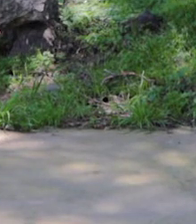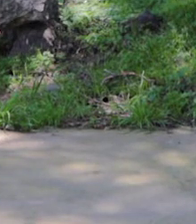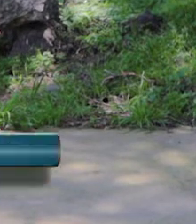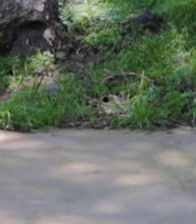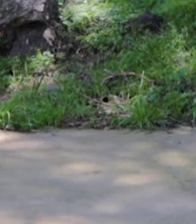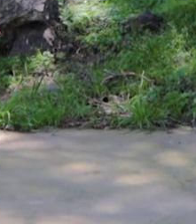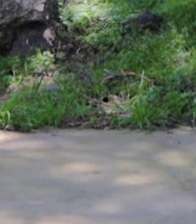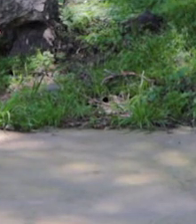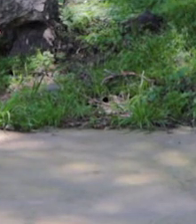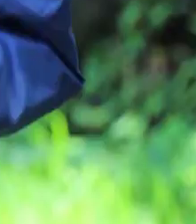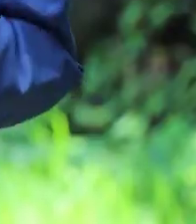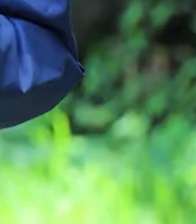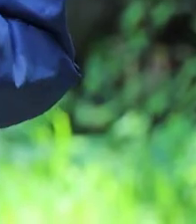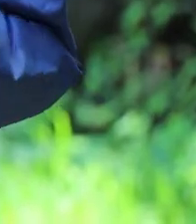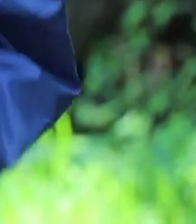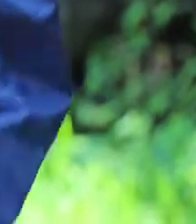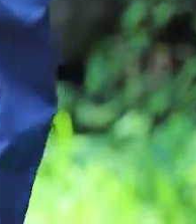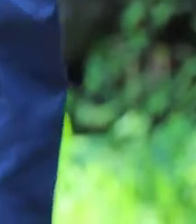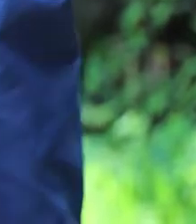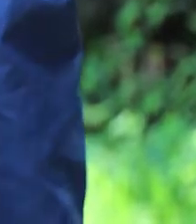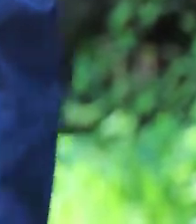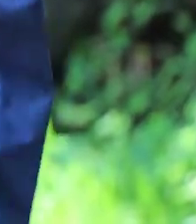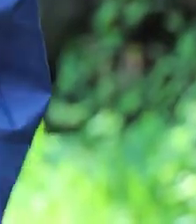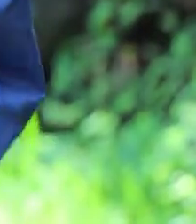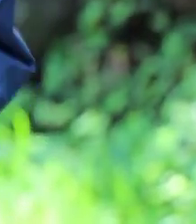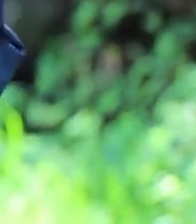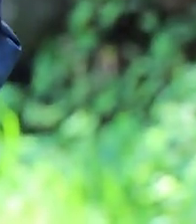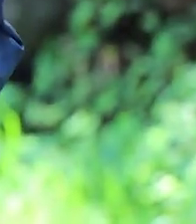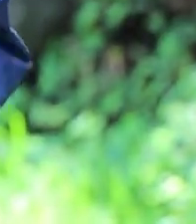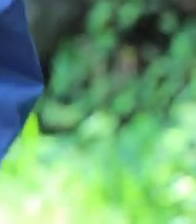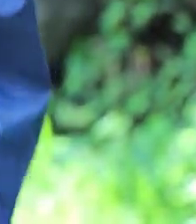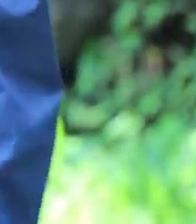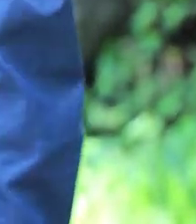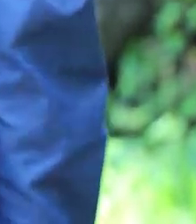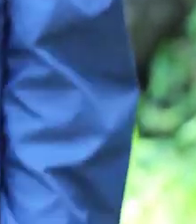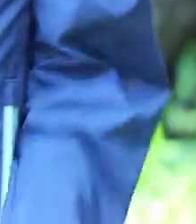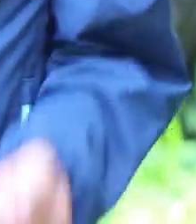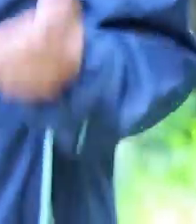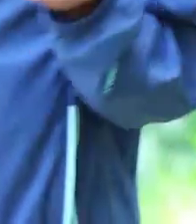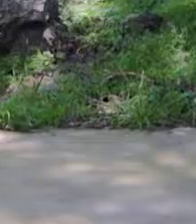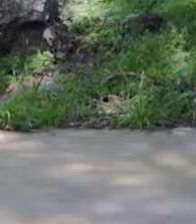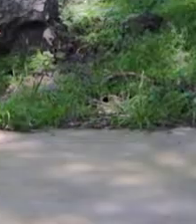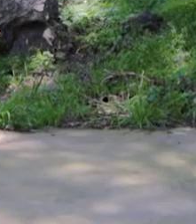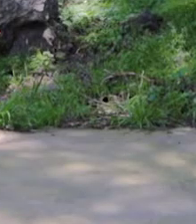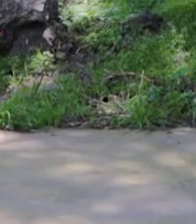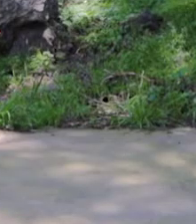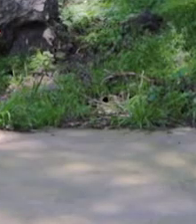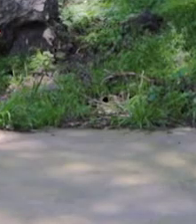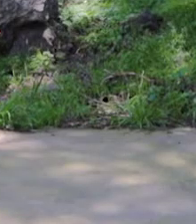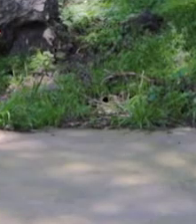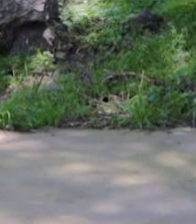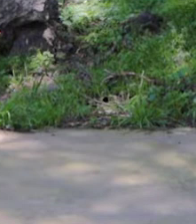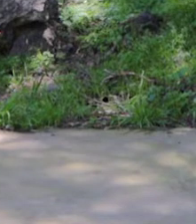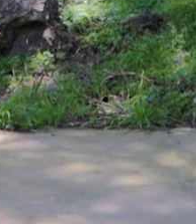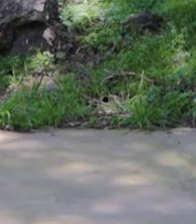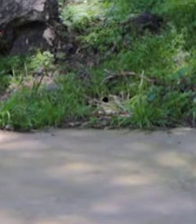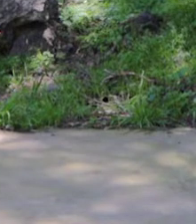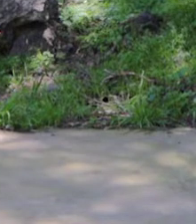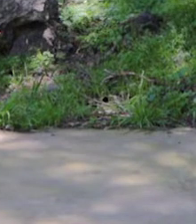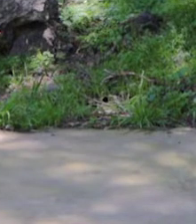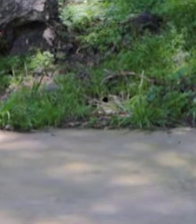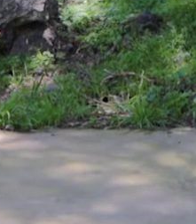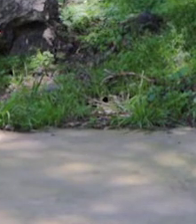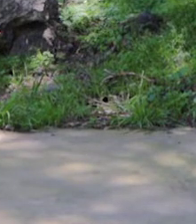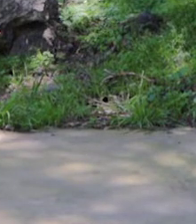Jair. Exacto. Así. Perfecto. Otra más. Una vez más. Con fuerza, que se